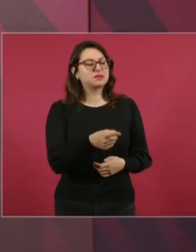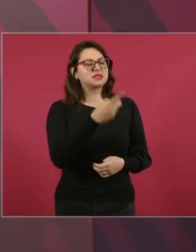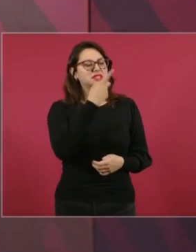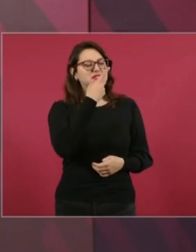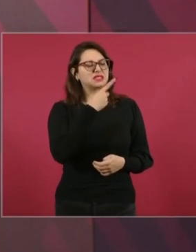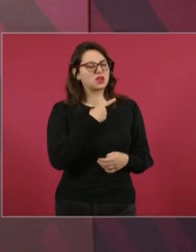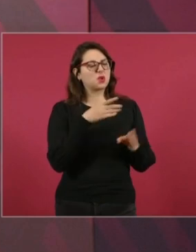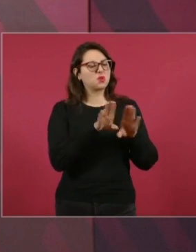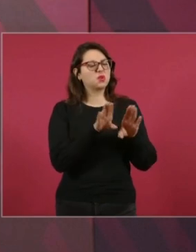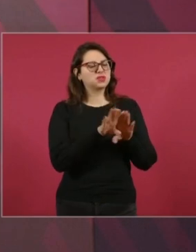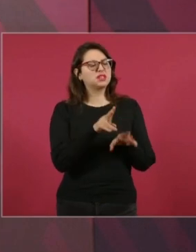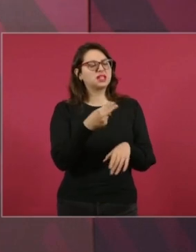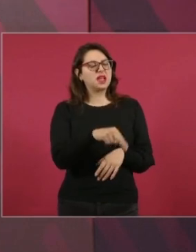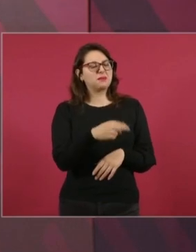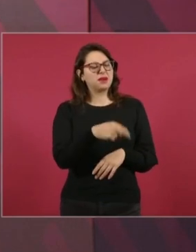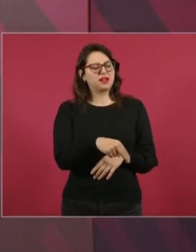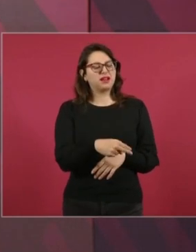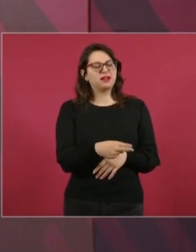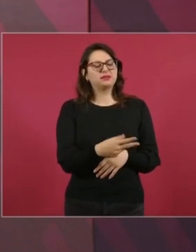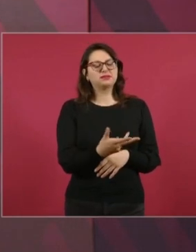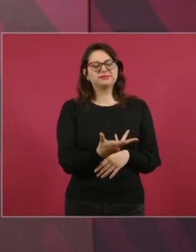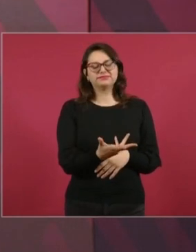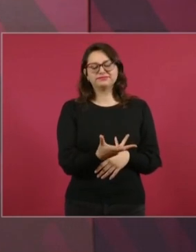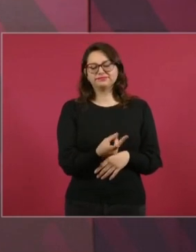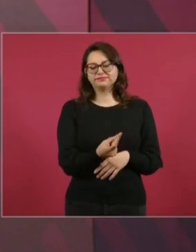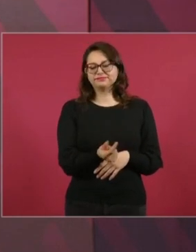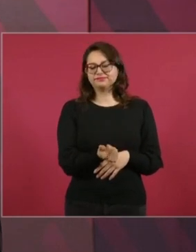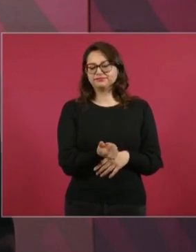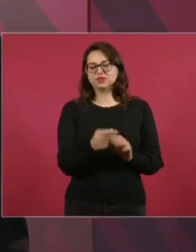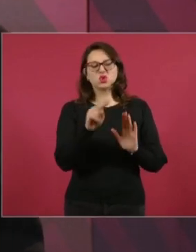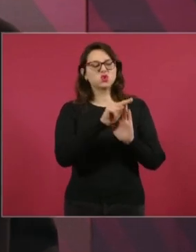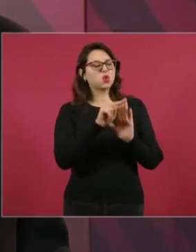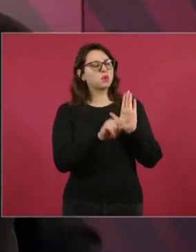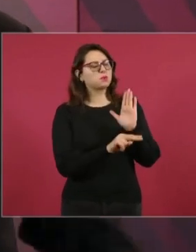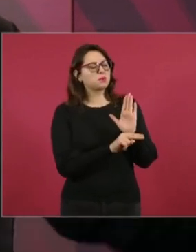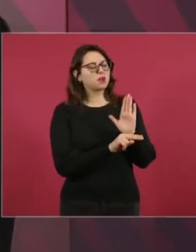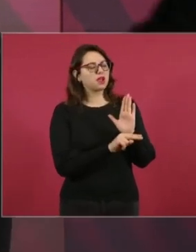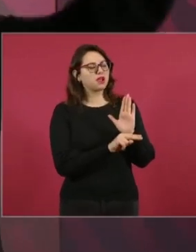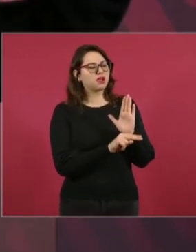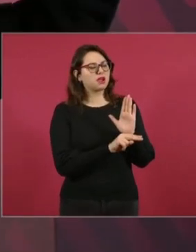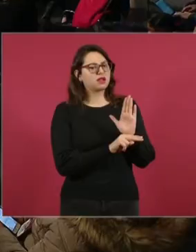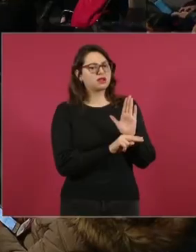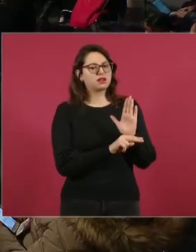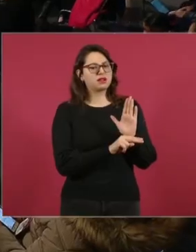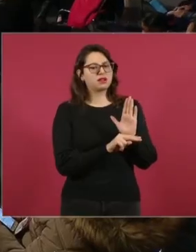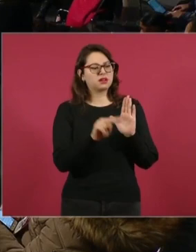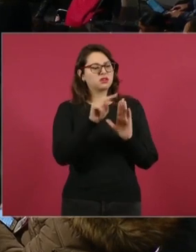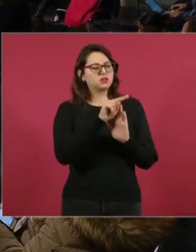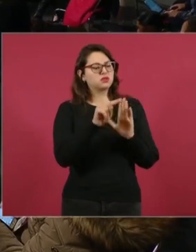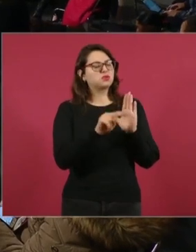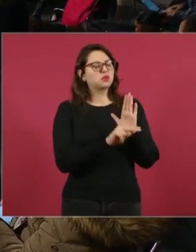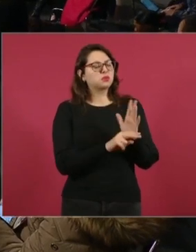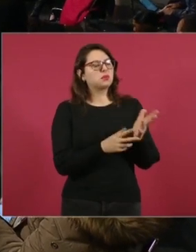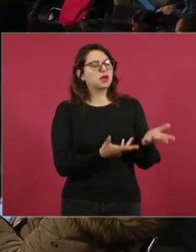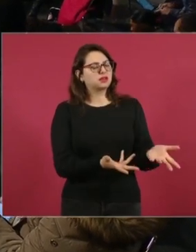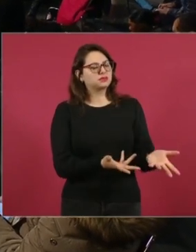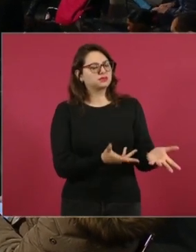la norma esta que permite